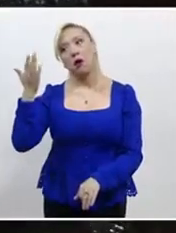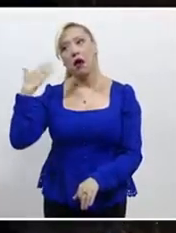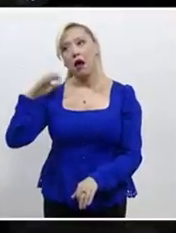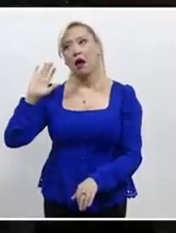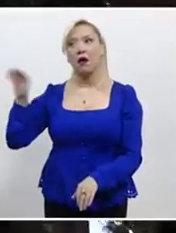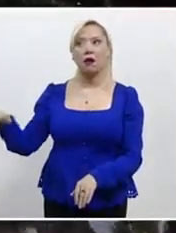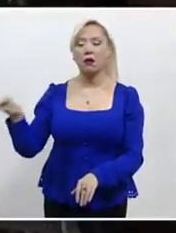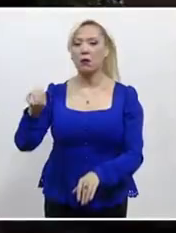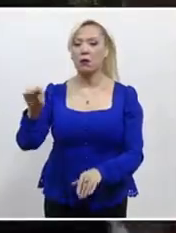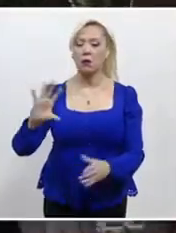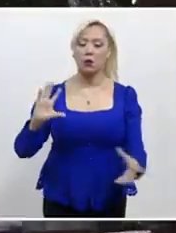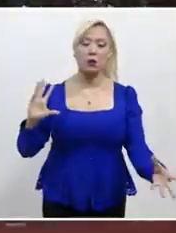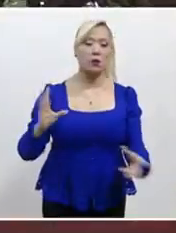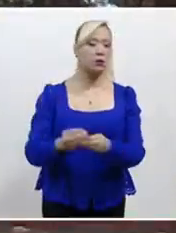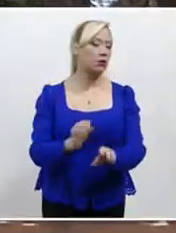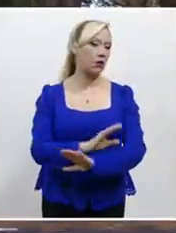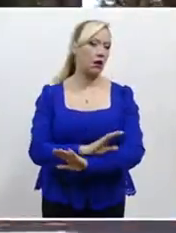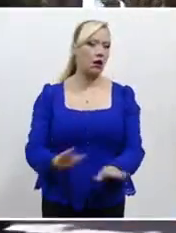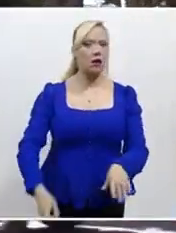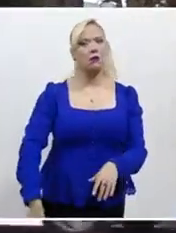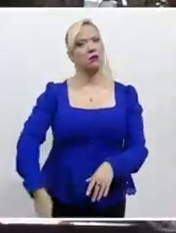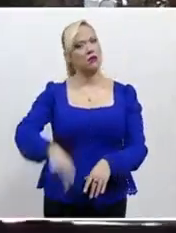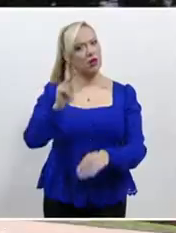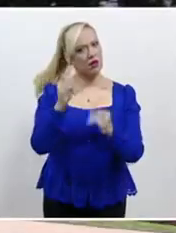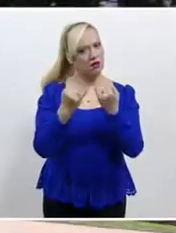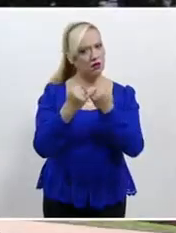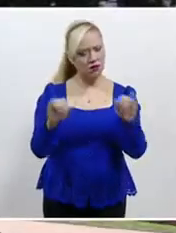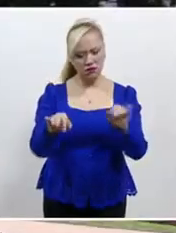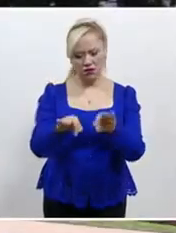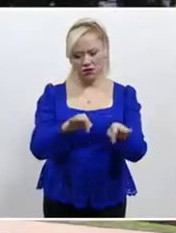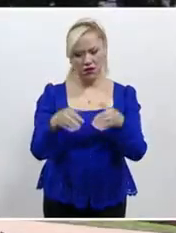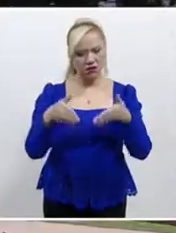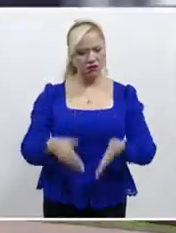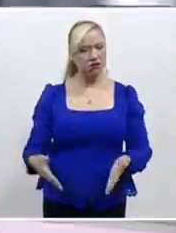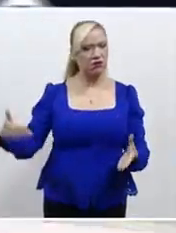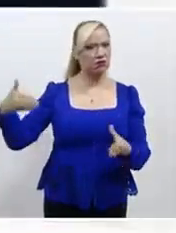contra la independencia judicial y la estabilidad en el empleo.